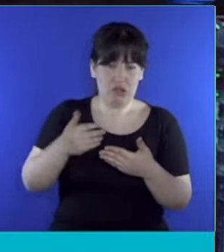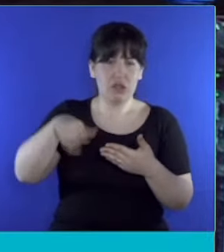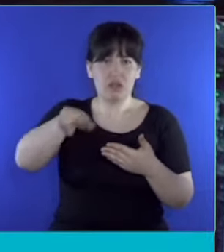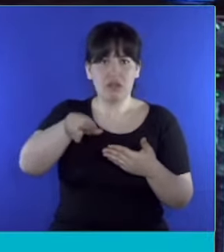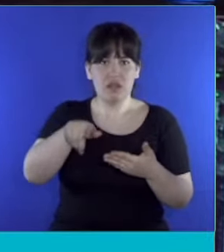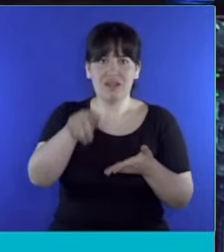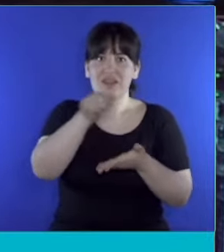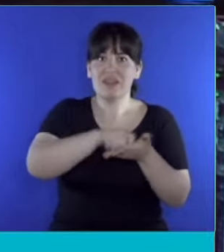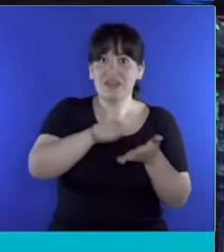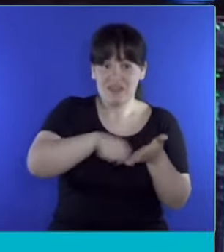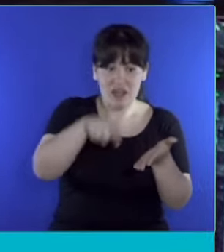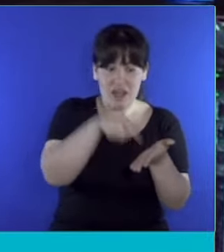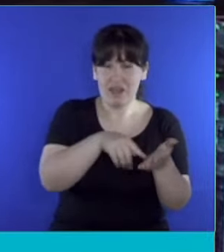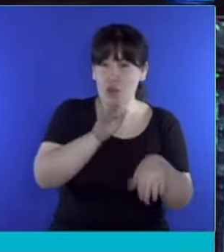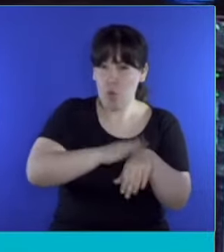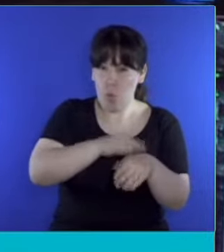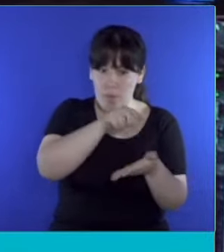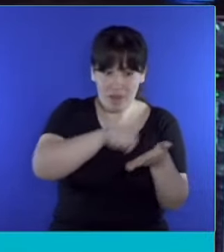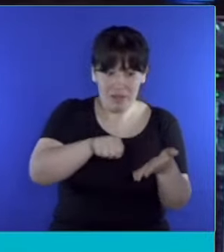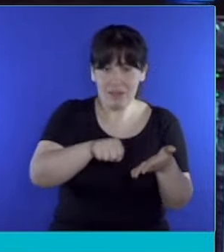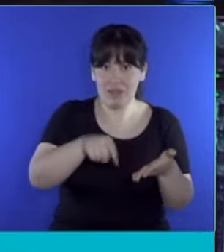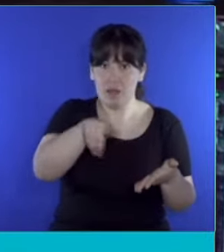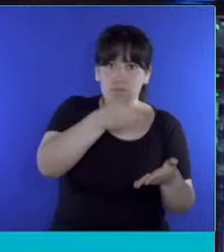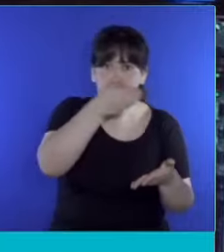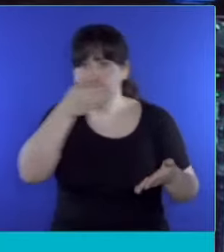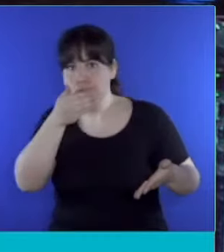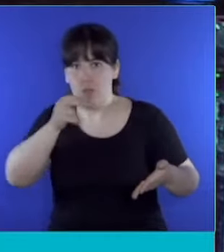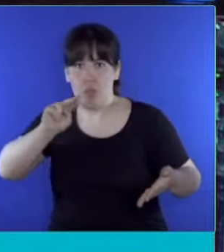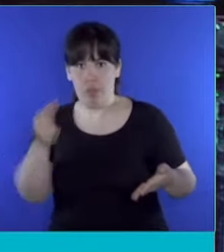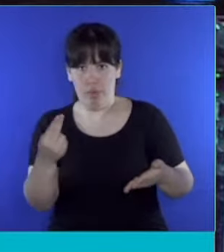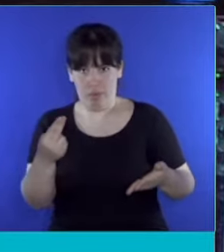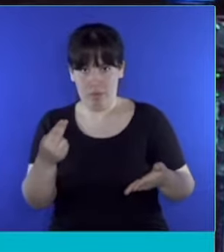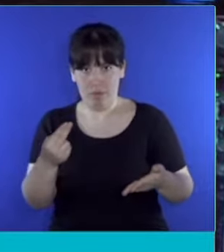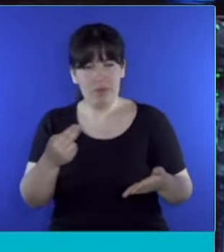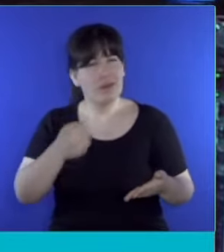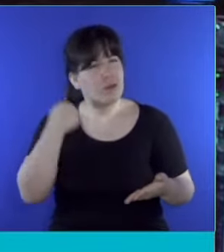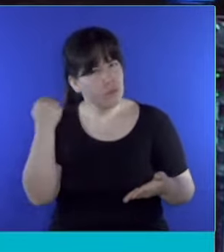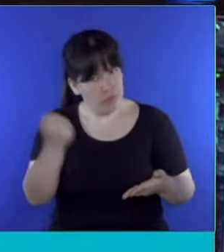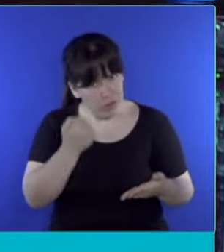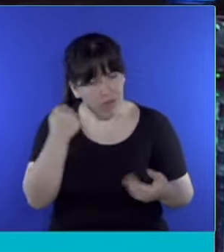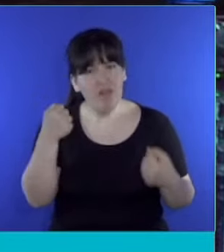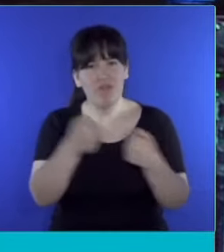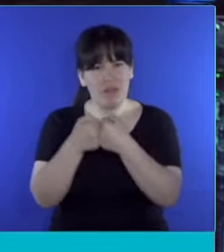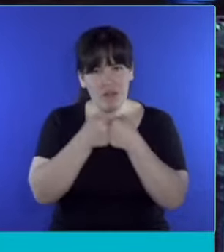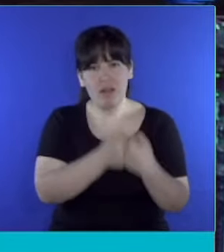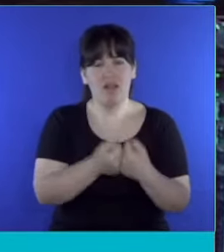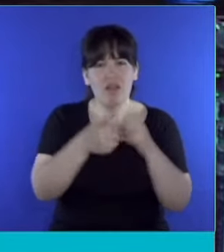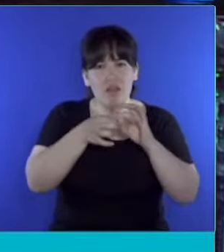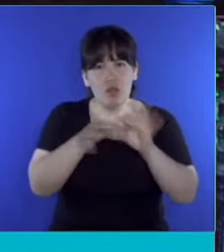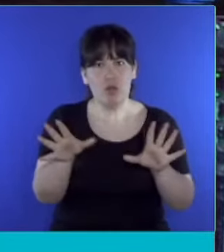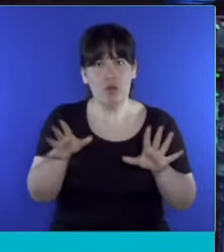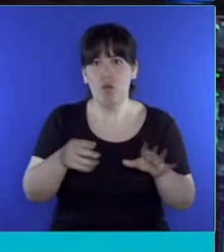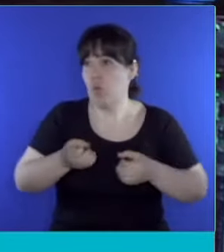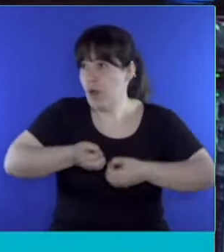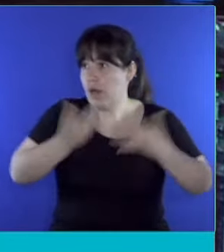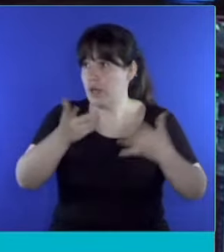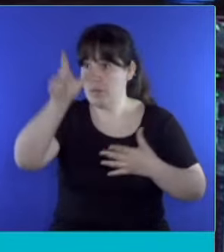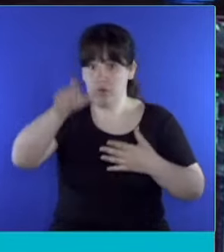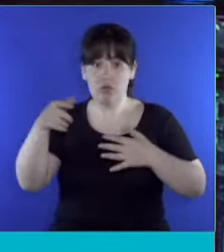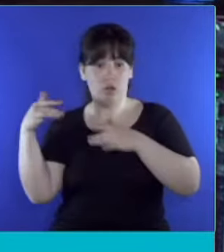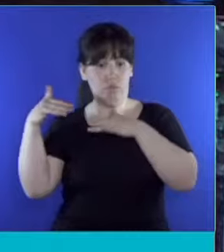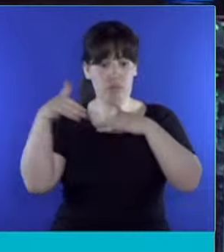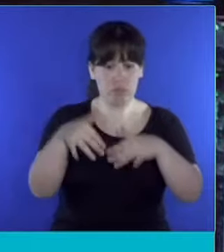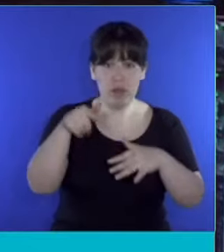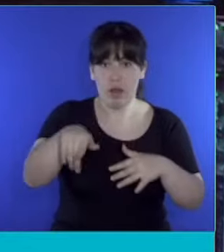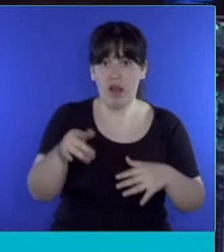fue desaparecido y asesinado. Mire qué importante es el pacto democrático que hoy cualquiera puede venir a un recinto, decir